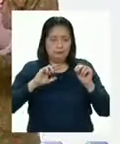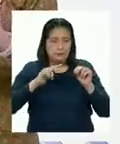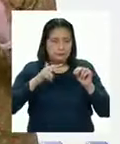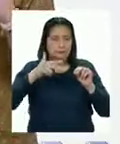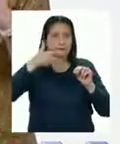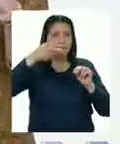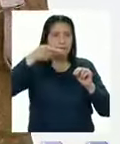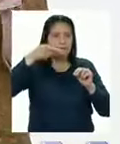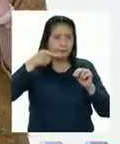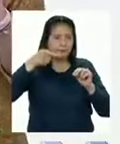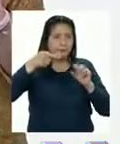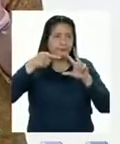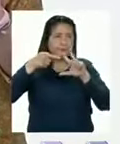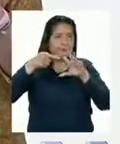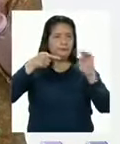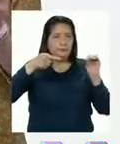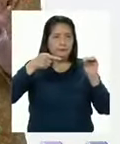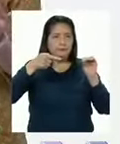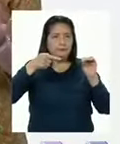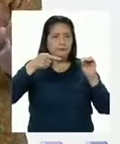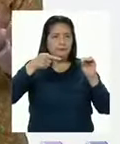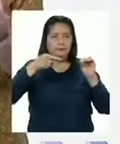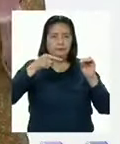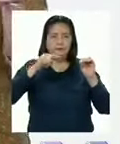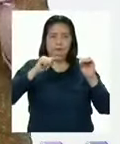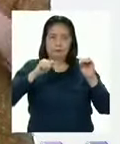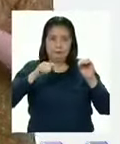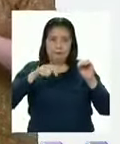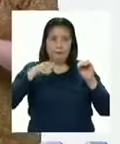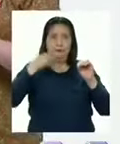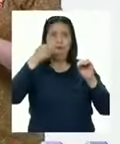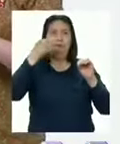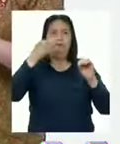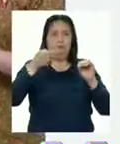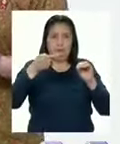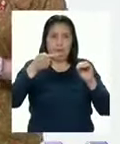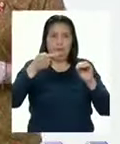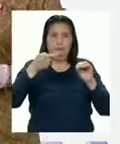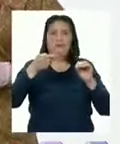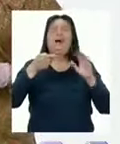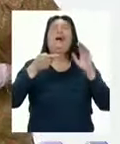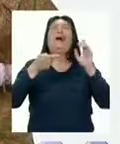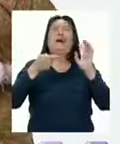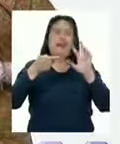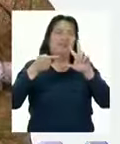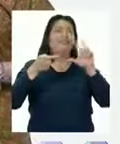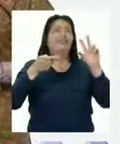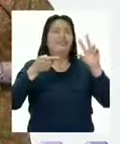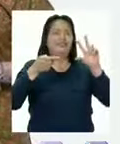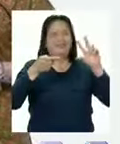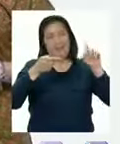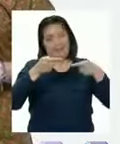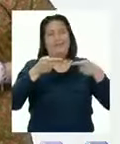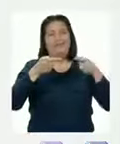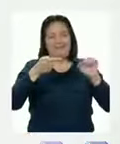si estuviera más arriba sería trescientos Pero como está en esta fila, entonces vale tres mil